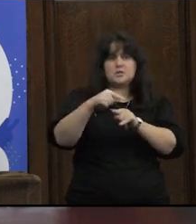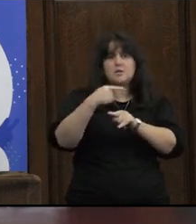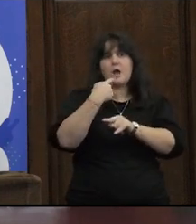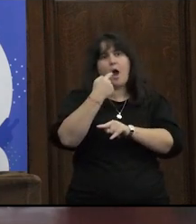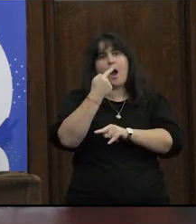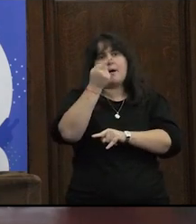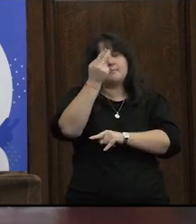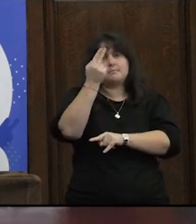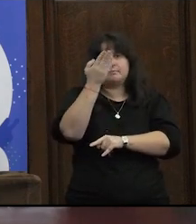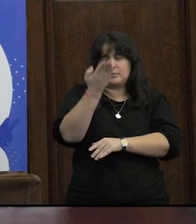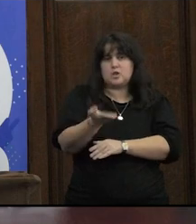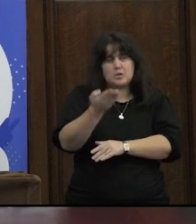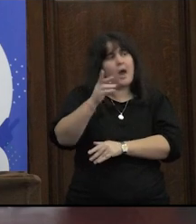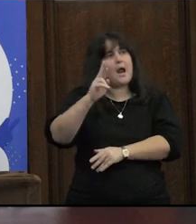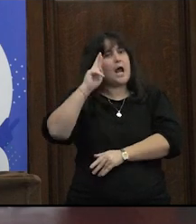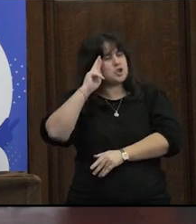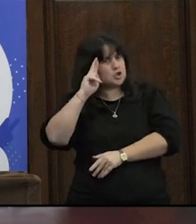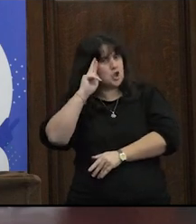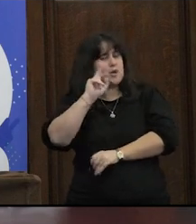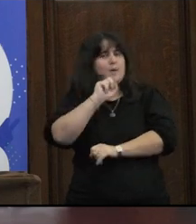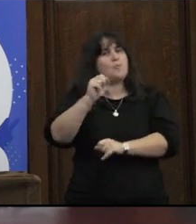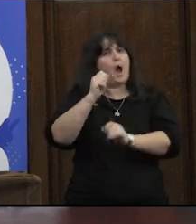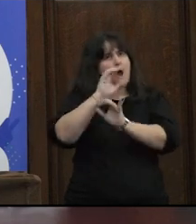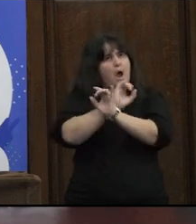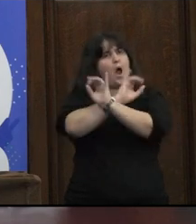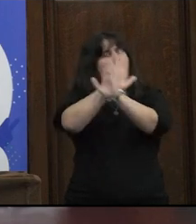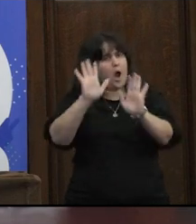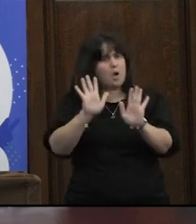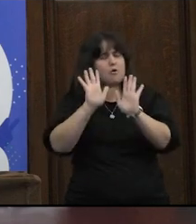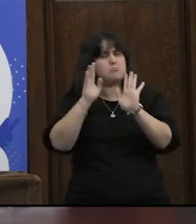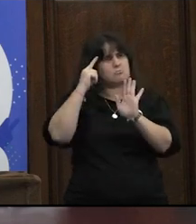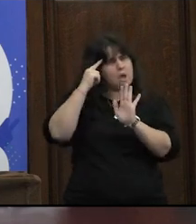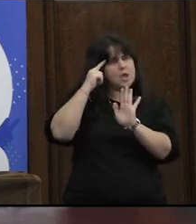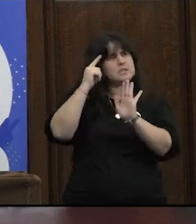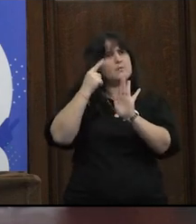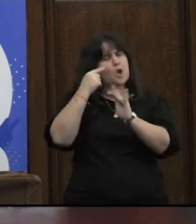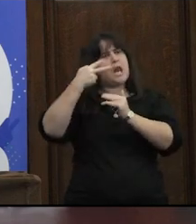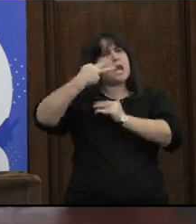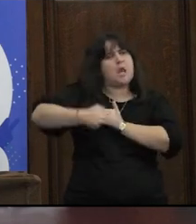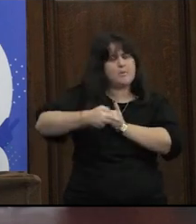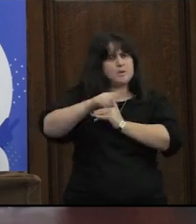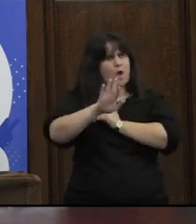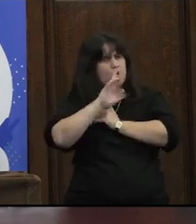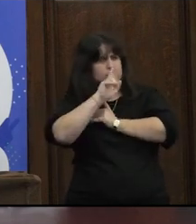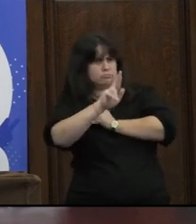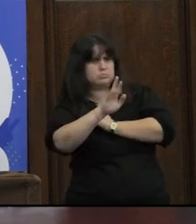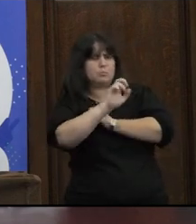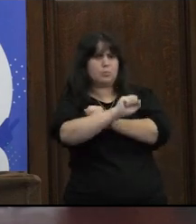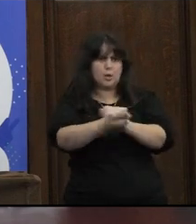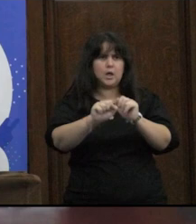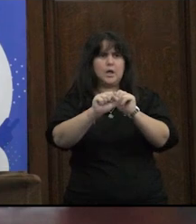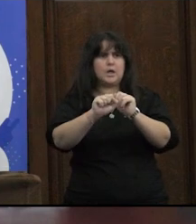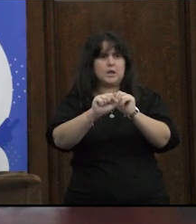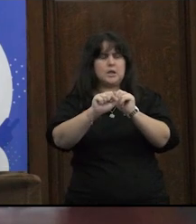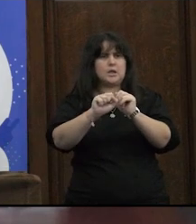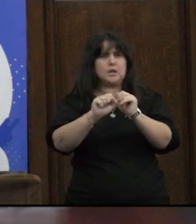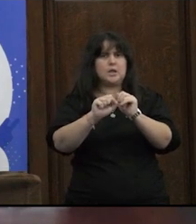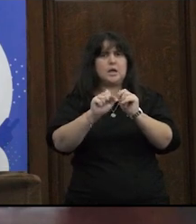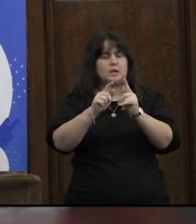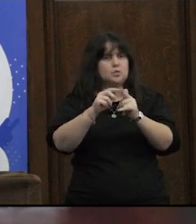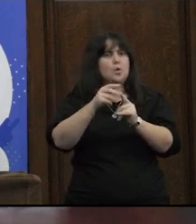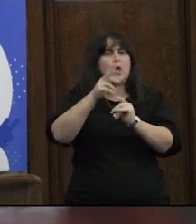apelan a un sujeto racional que puede tener claridad de cuál es el límite que ese límite es